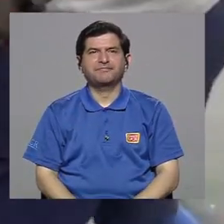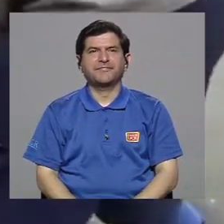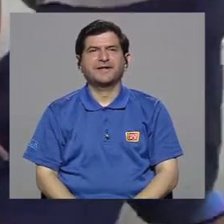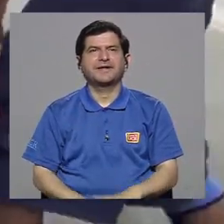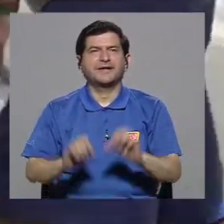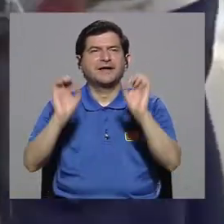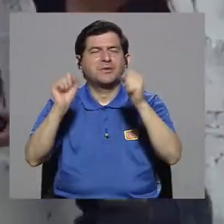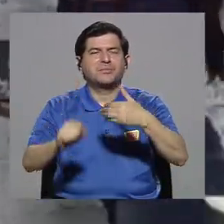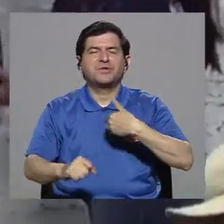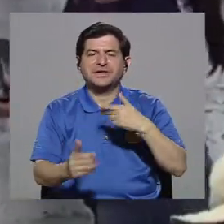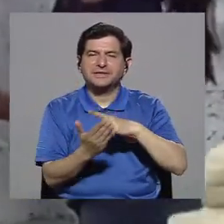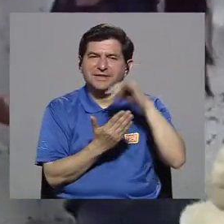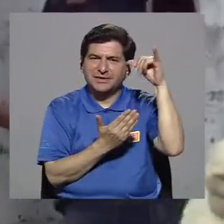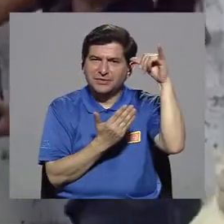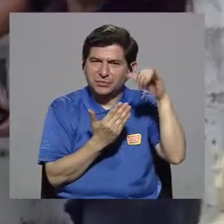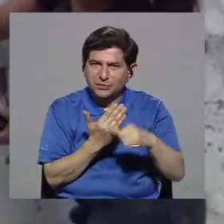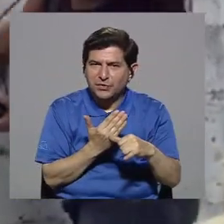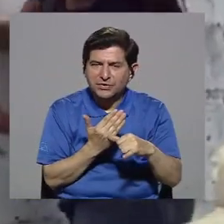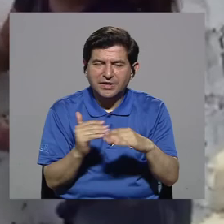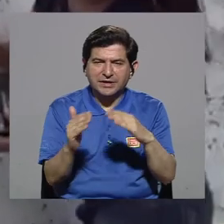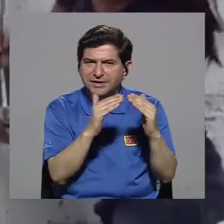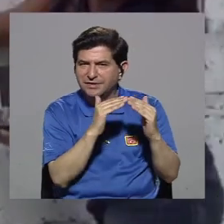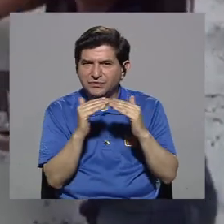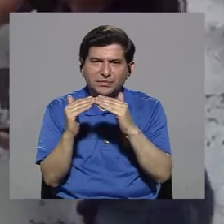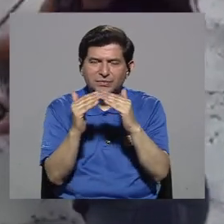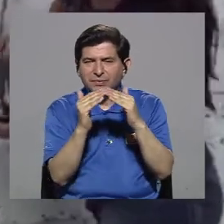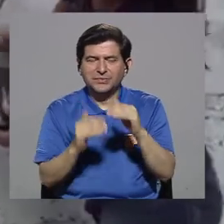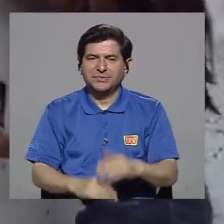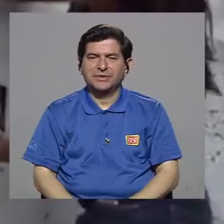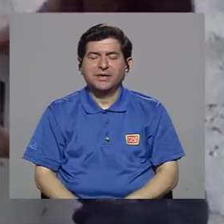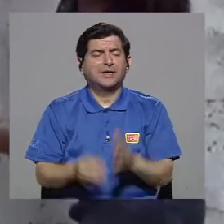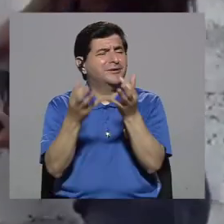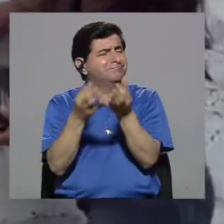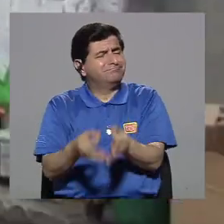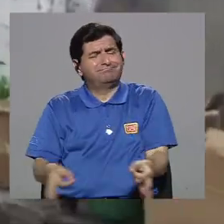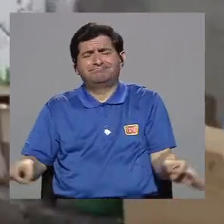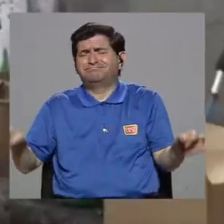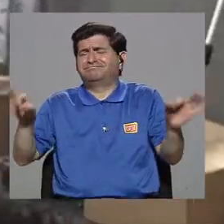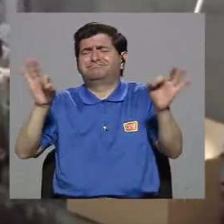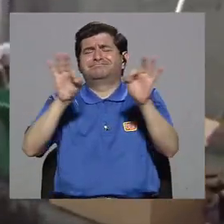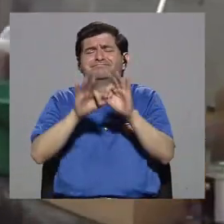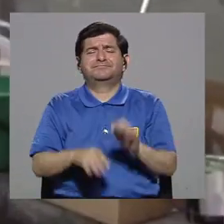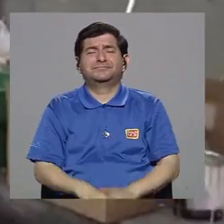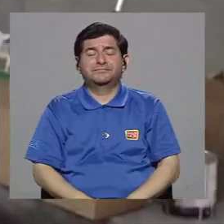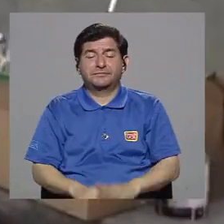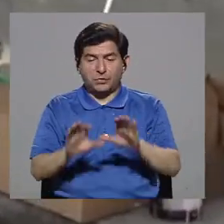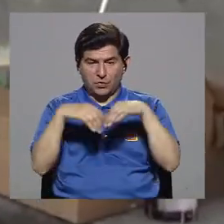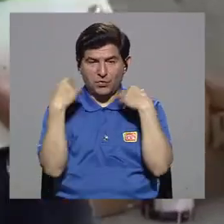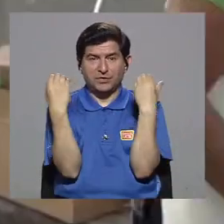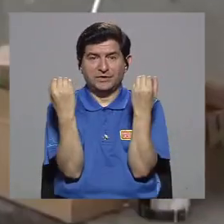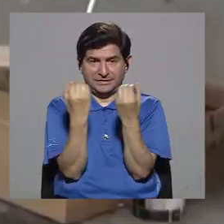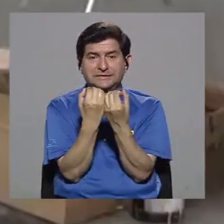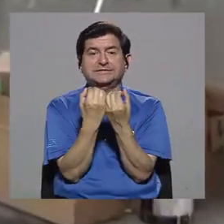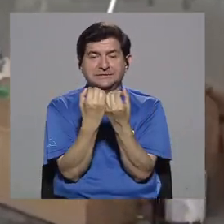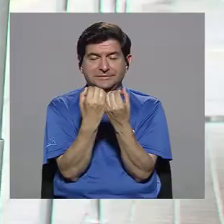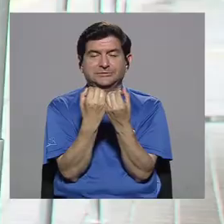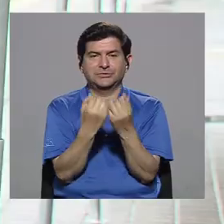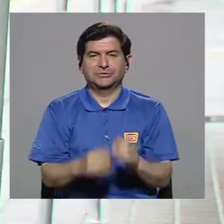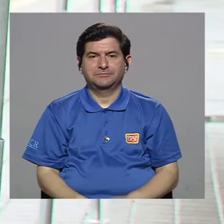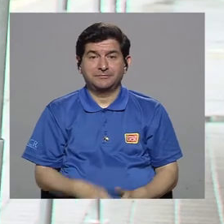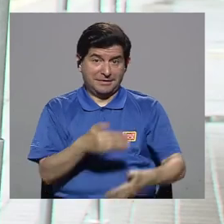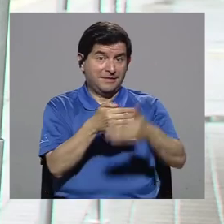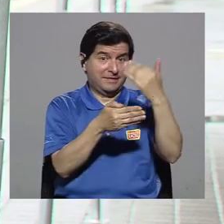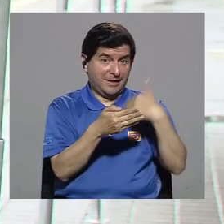proyectos en las comunidades, es bien importante la parte organizativa previa.